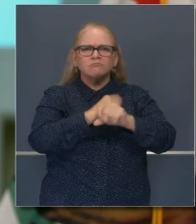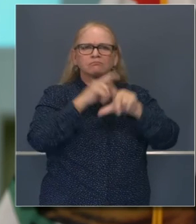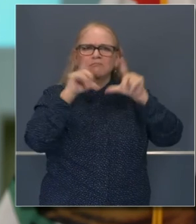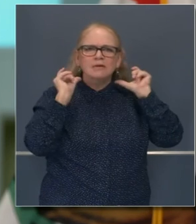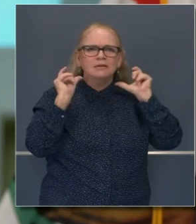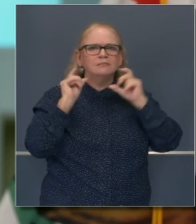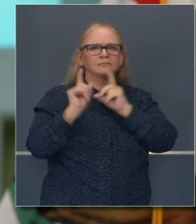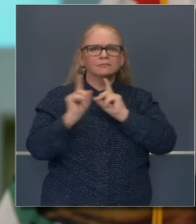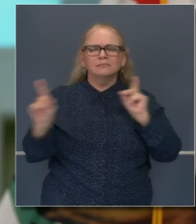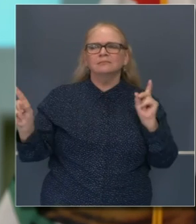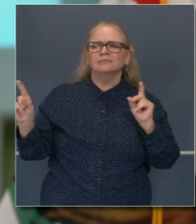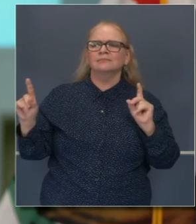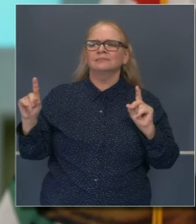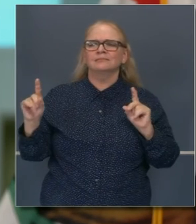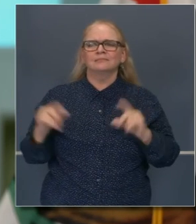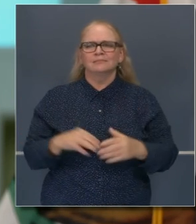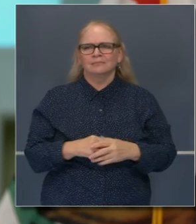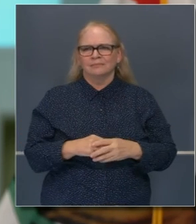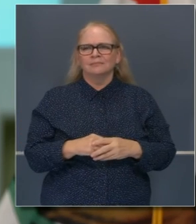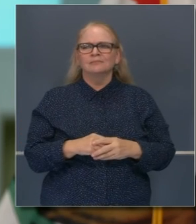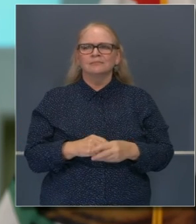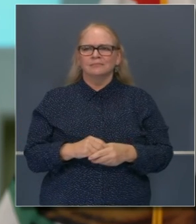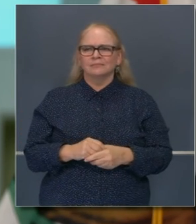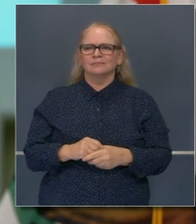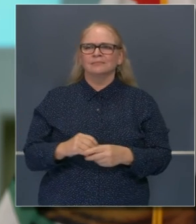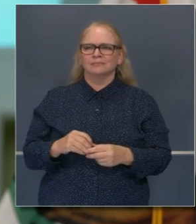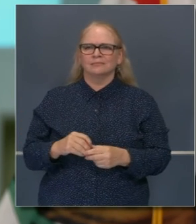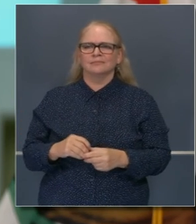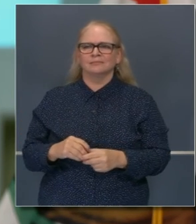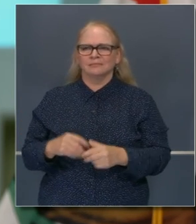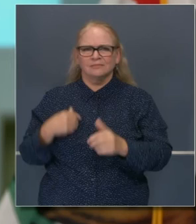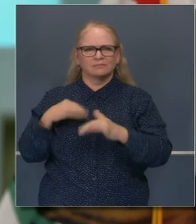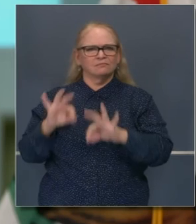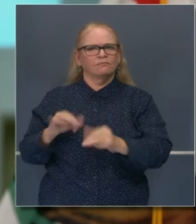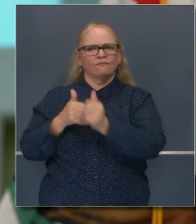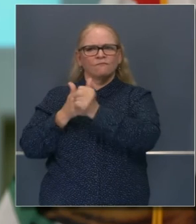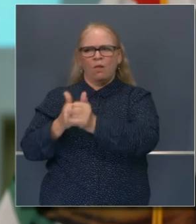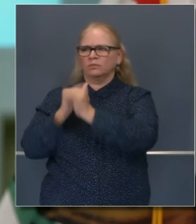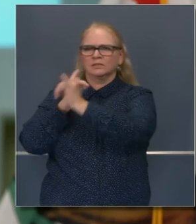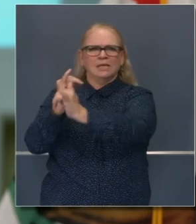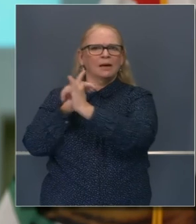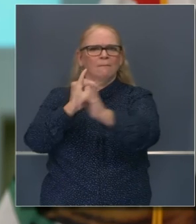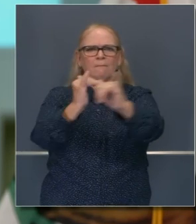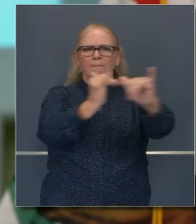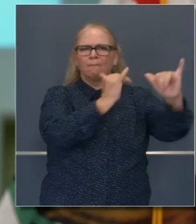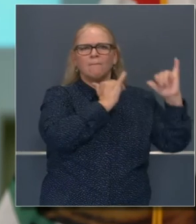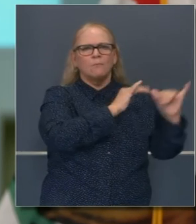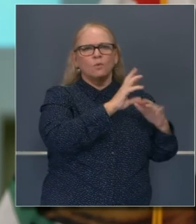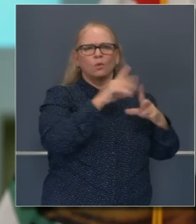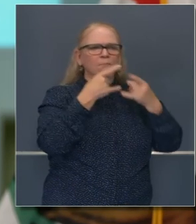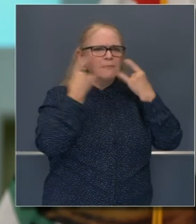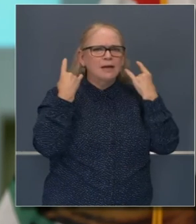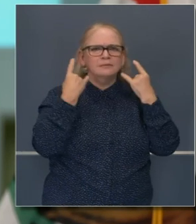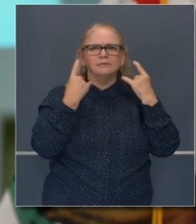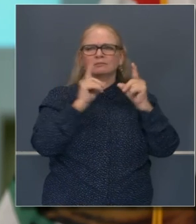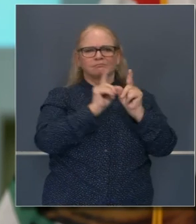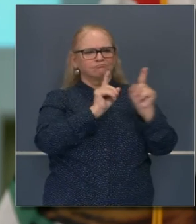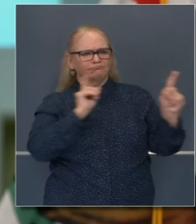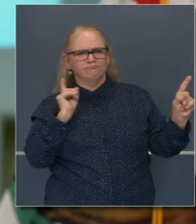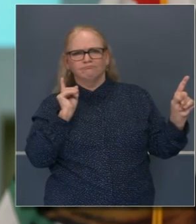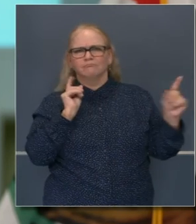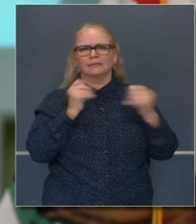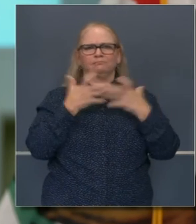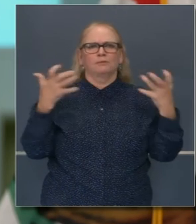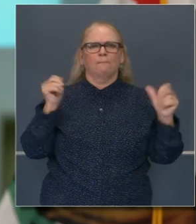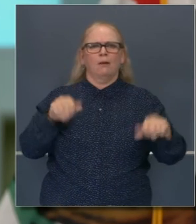seguiremos siendo francos y transparentes en nuestros mensajes sobre el uso de mascarillas y